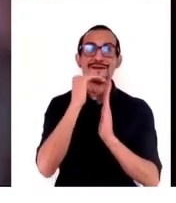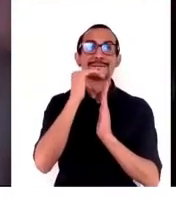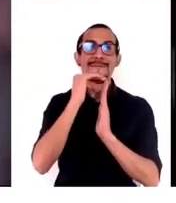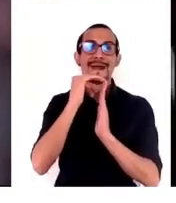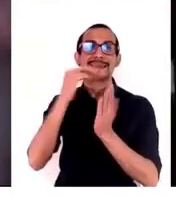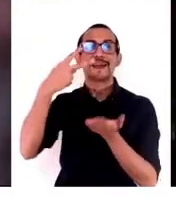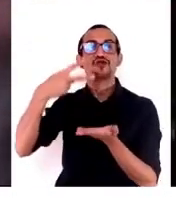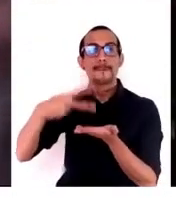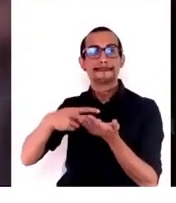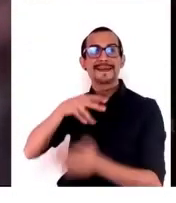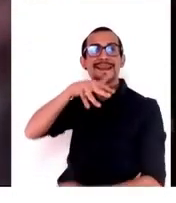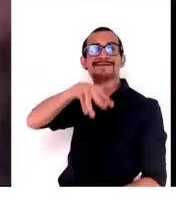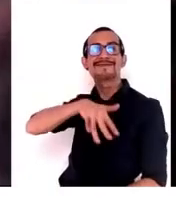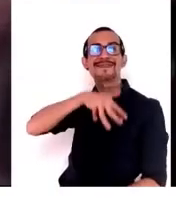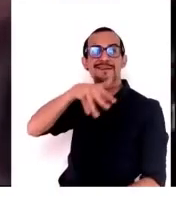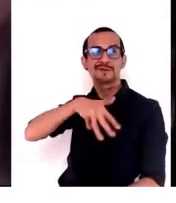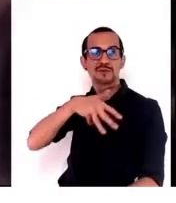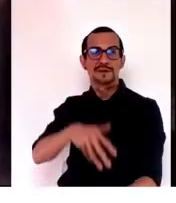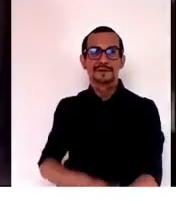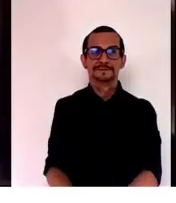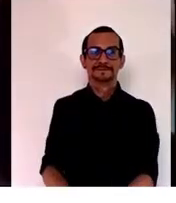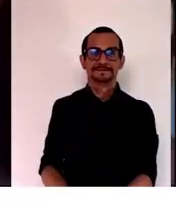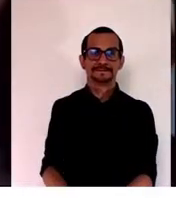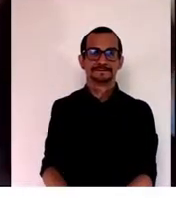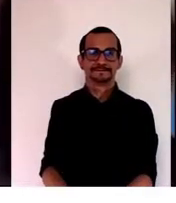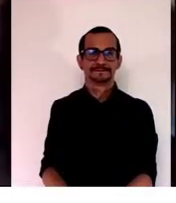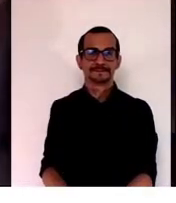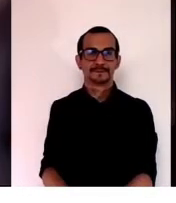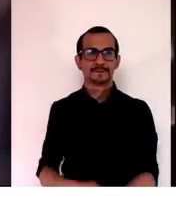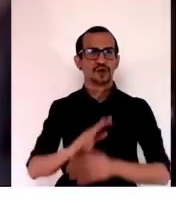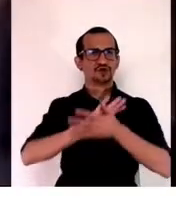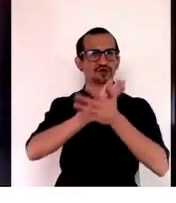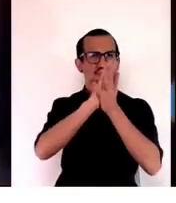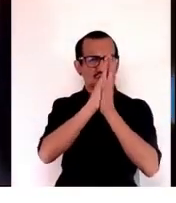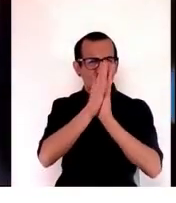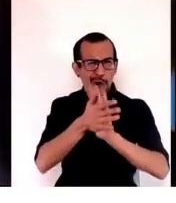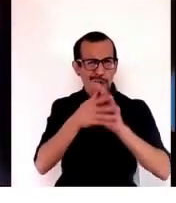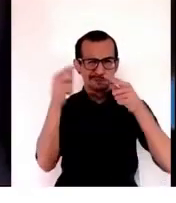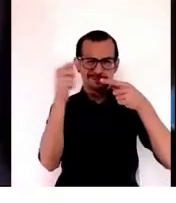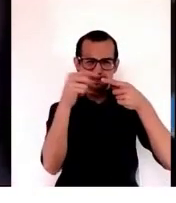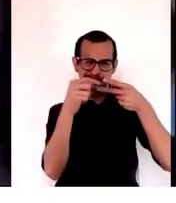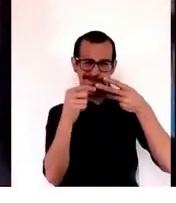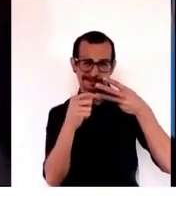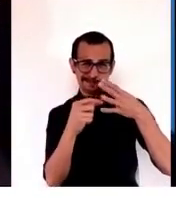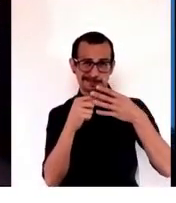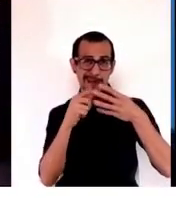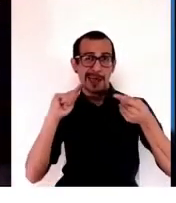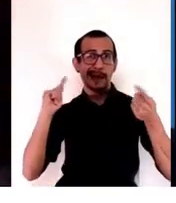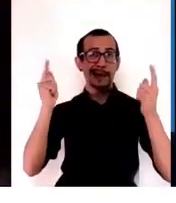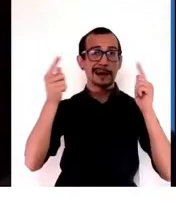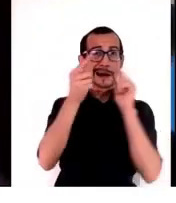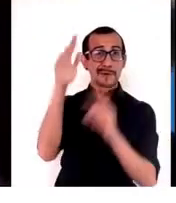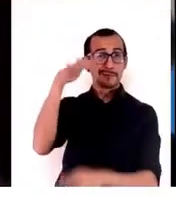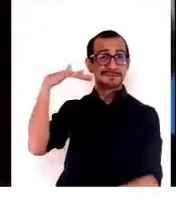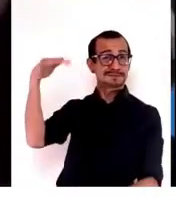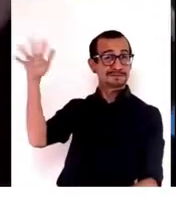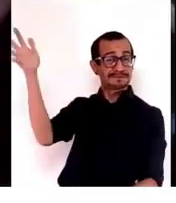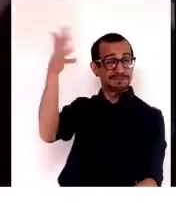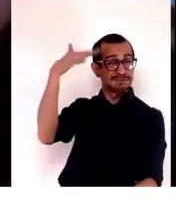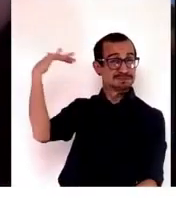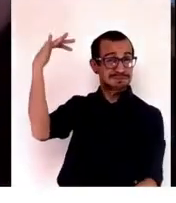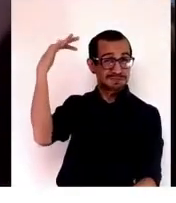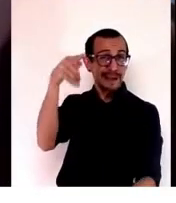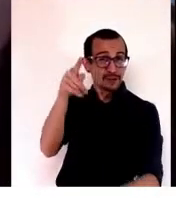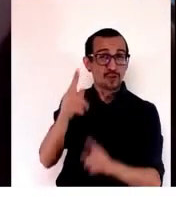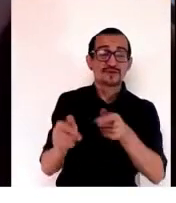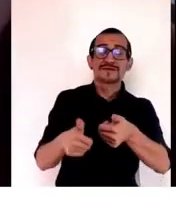2019. Pues todo eso hace que el cambio climático es una de las desafías también que